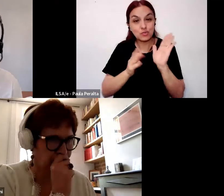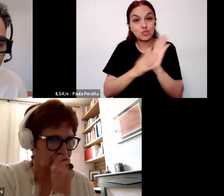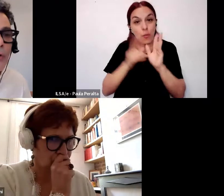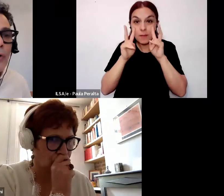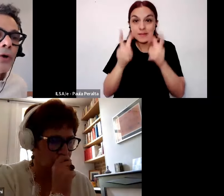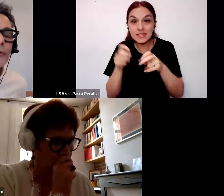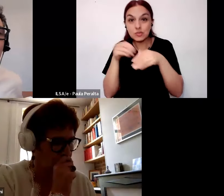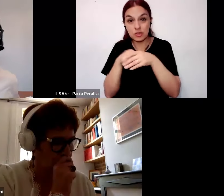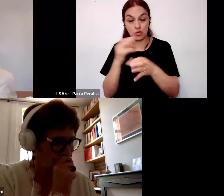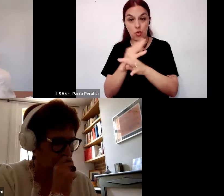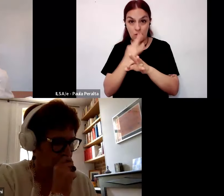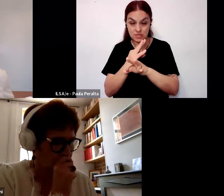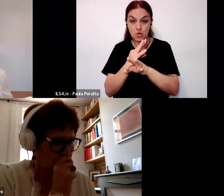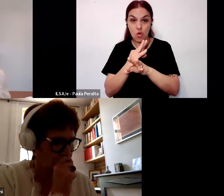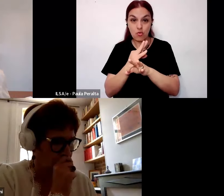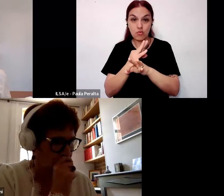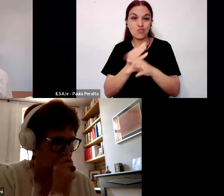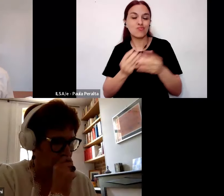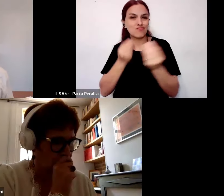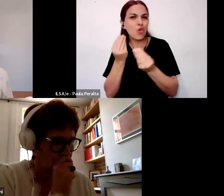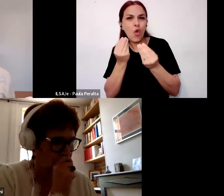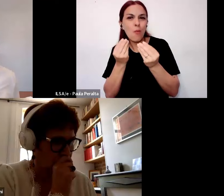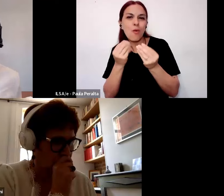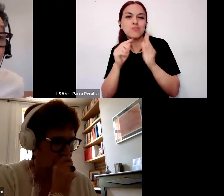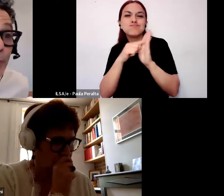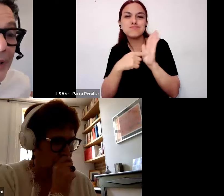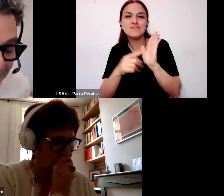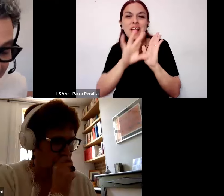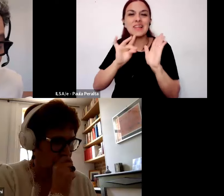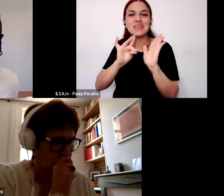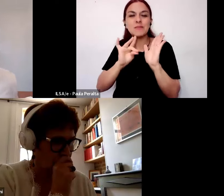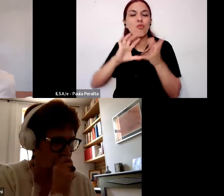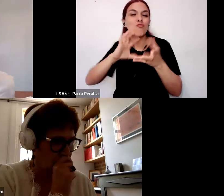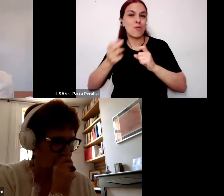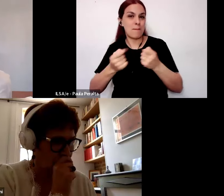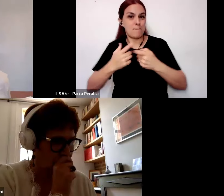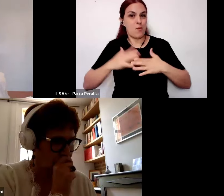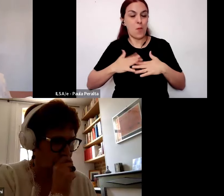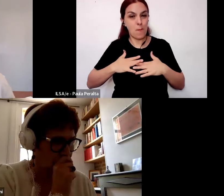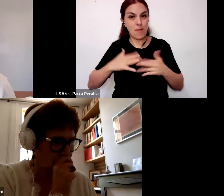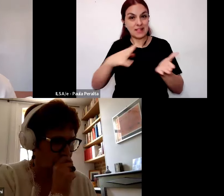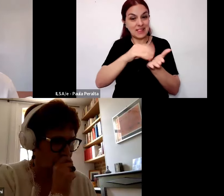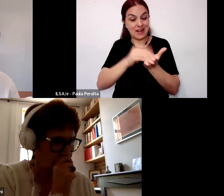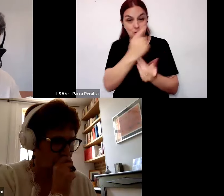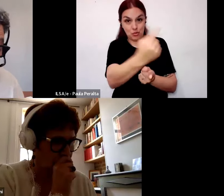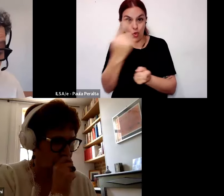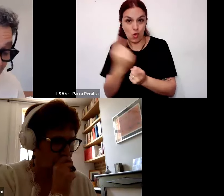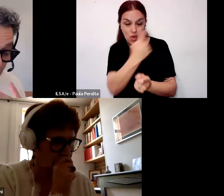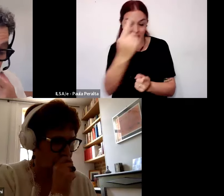educación con ciertas formas propias de los territorios de los campos